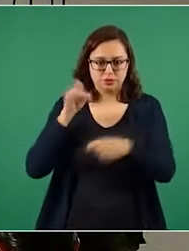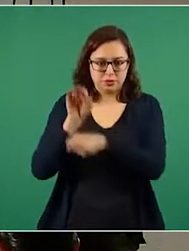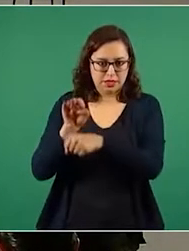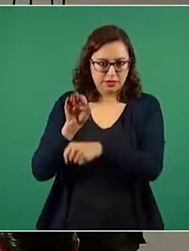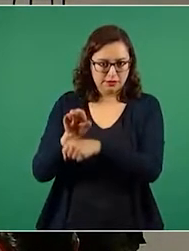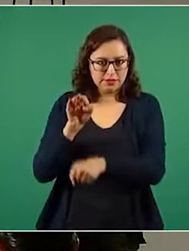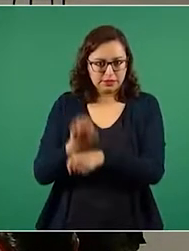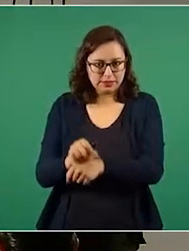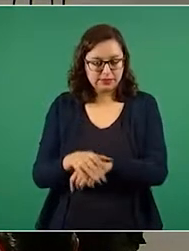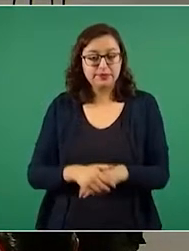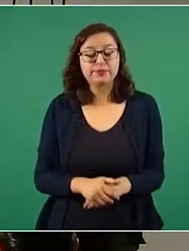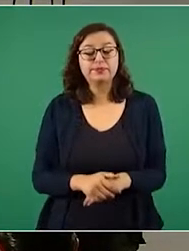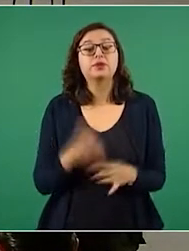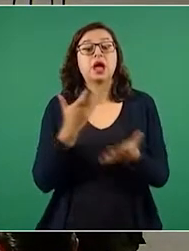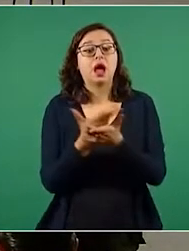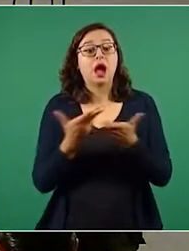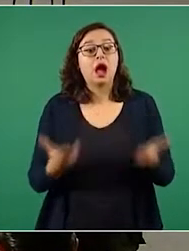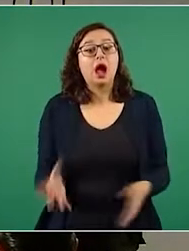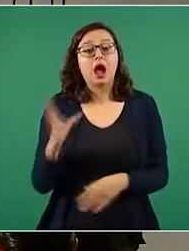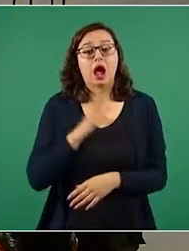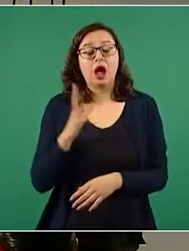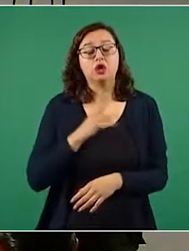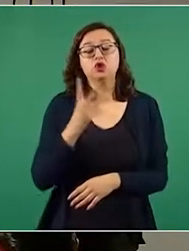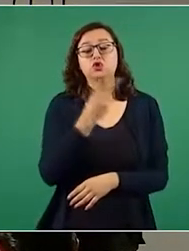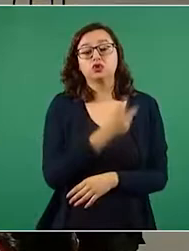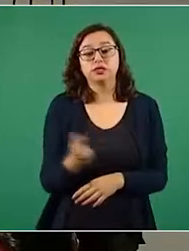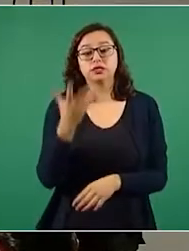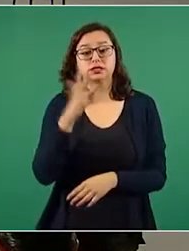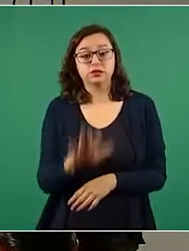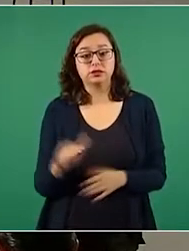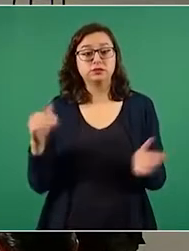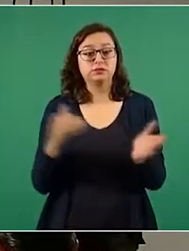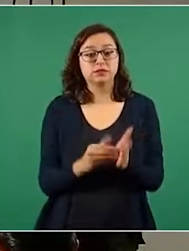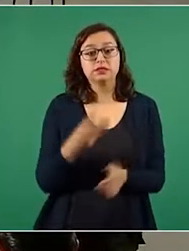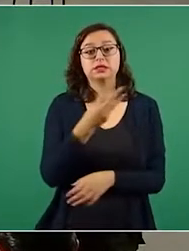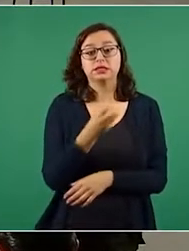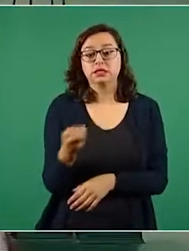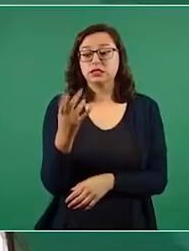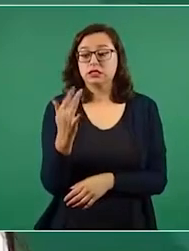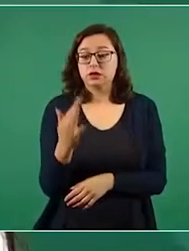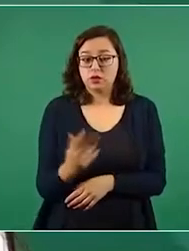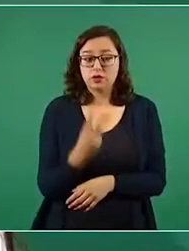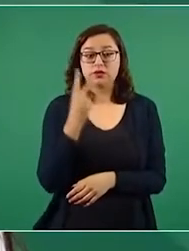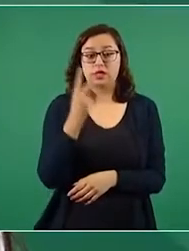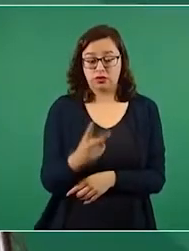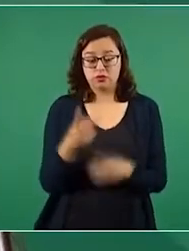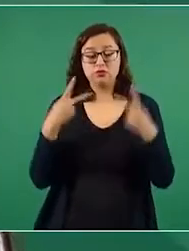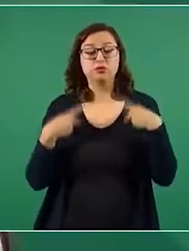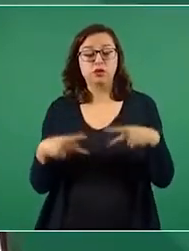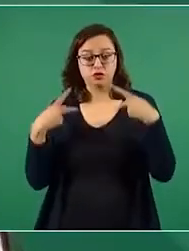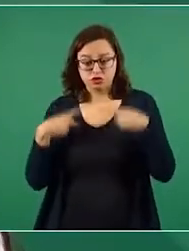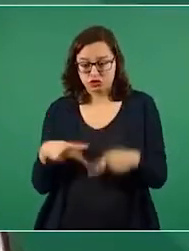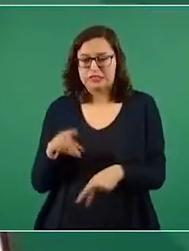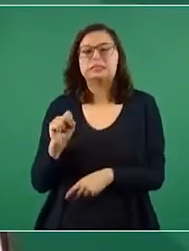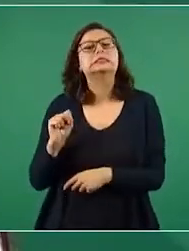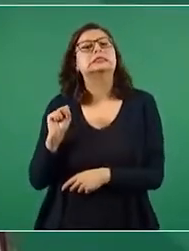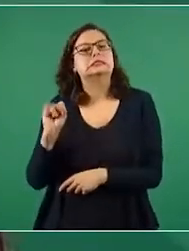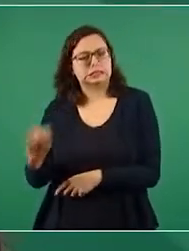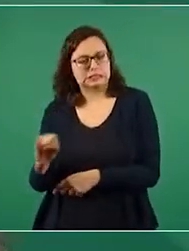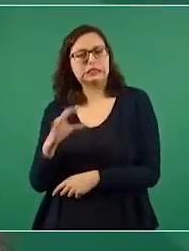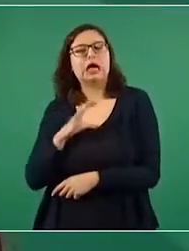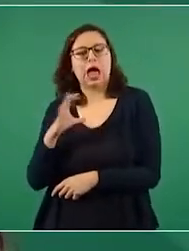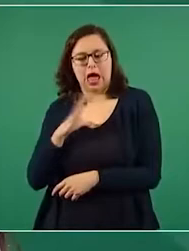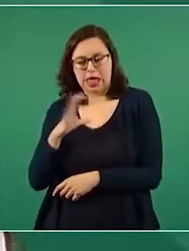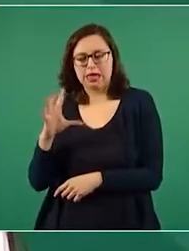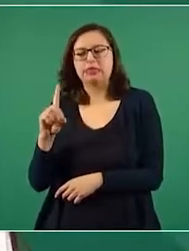Actualmente existen 210 mil 352 usuarios domésticos que pagan la tarifa de alto